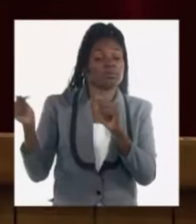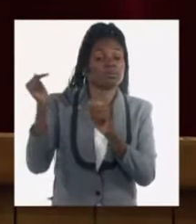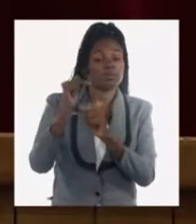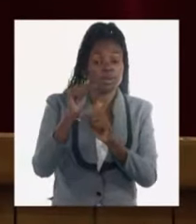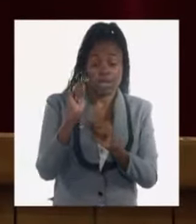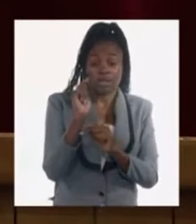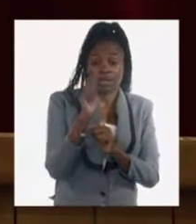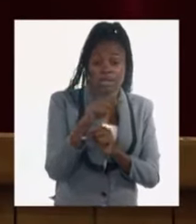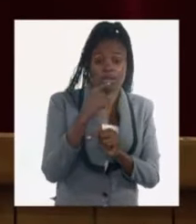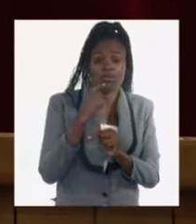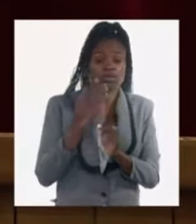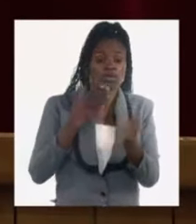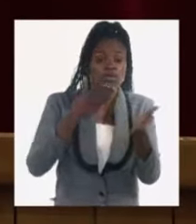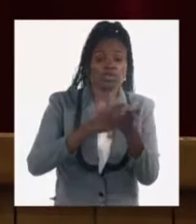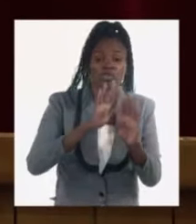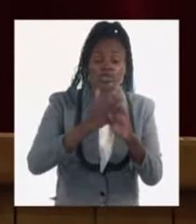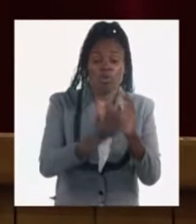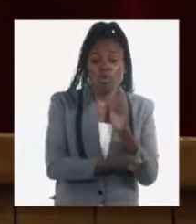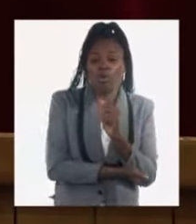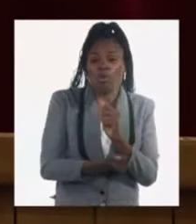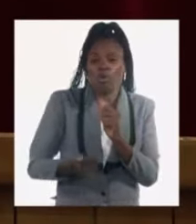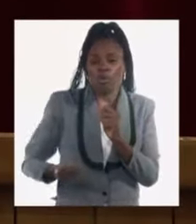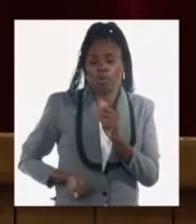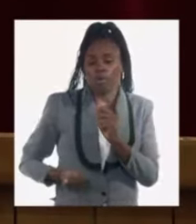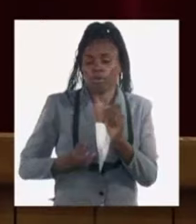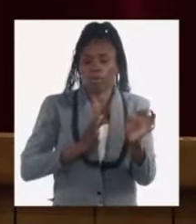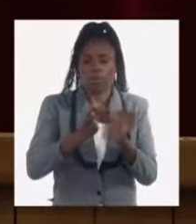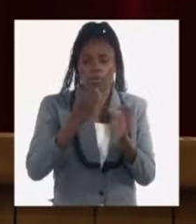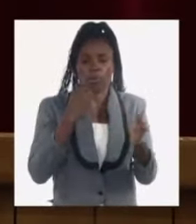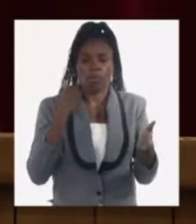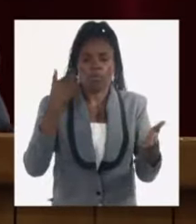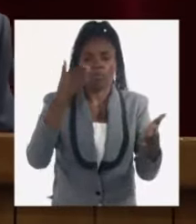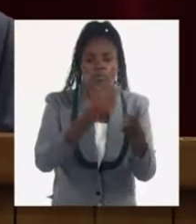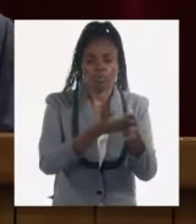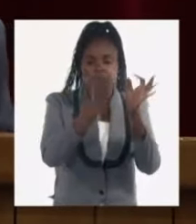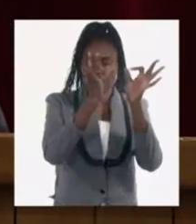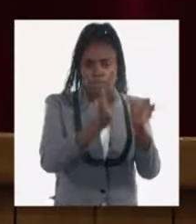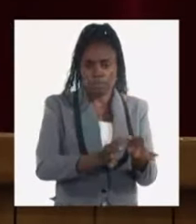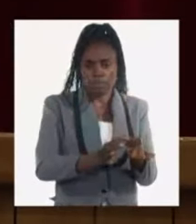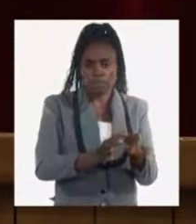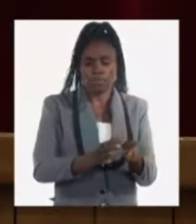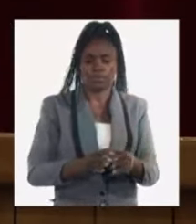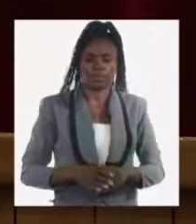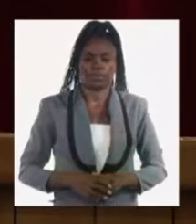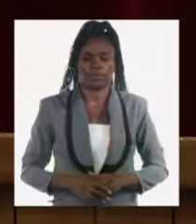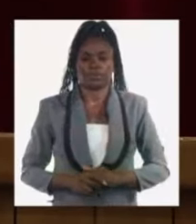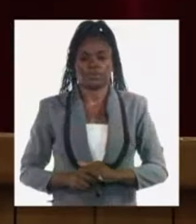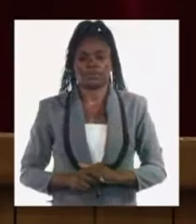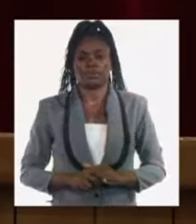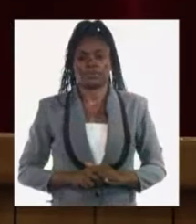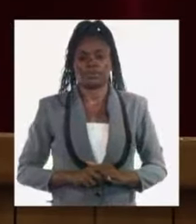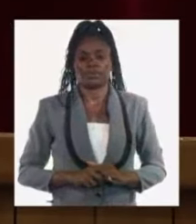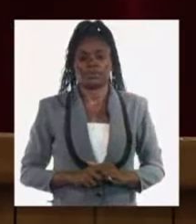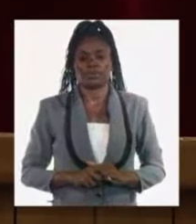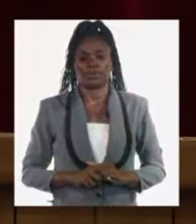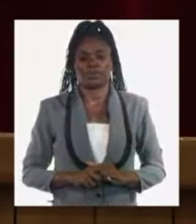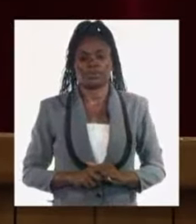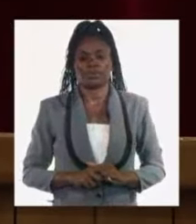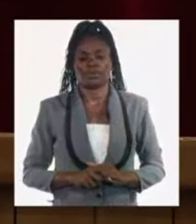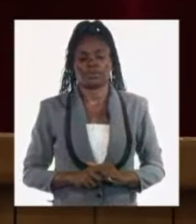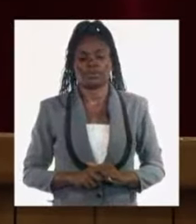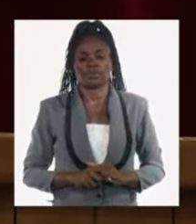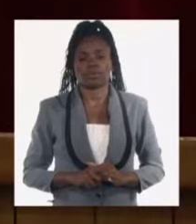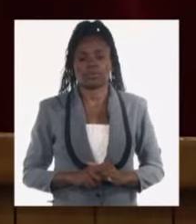cual tenemos que dirigir todos los esfuerzos en función de alcanzar su verdadera eficiencia y autonomía. En este tejido